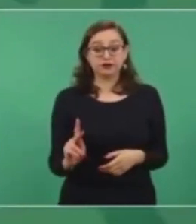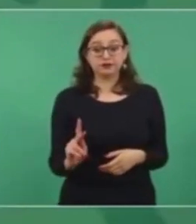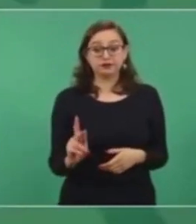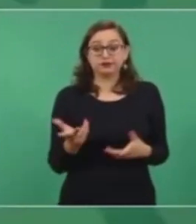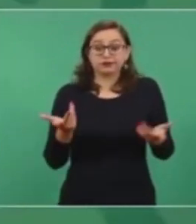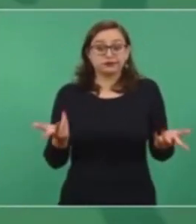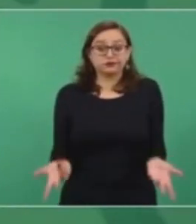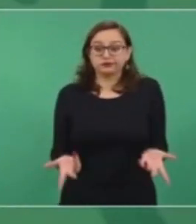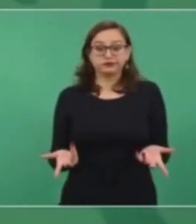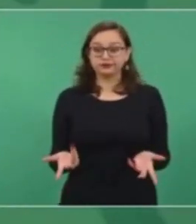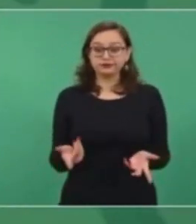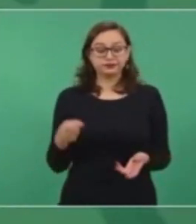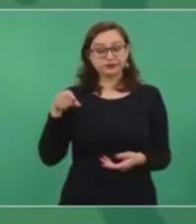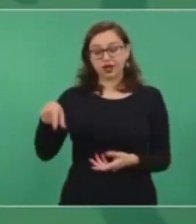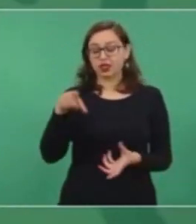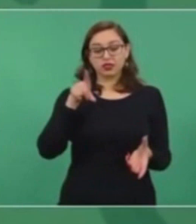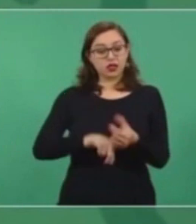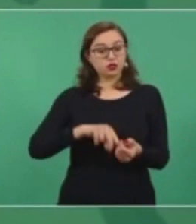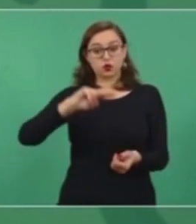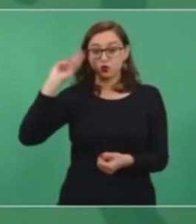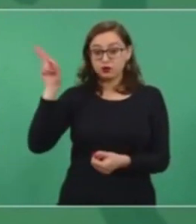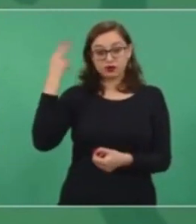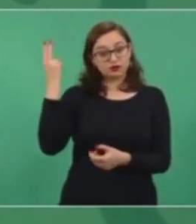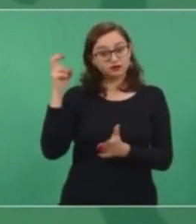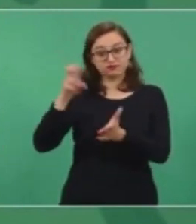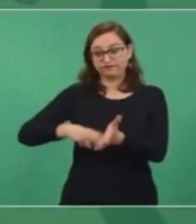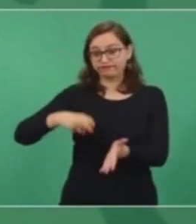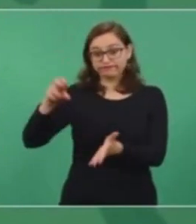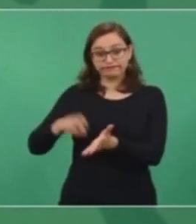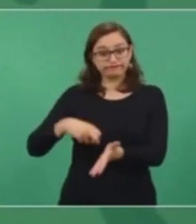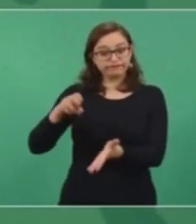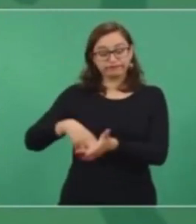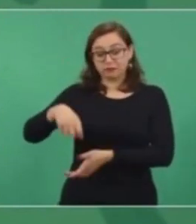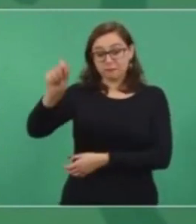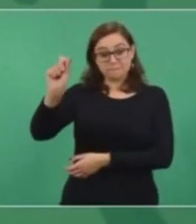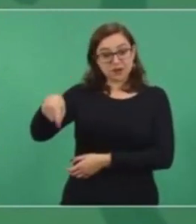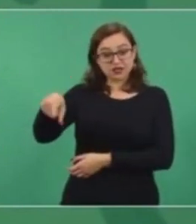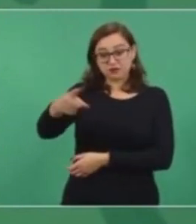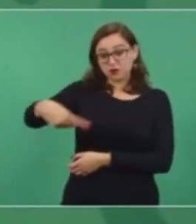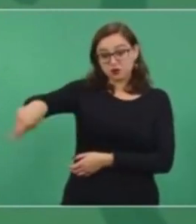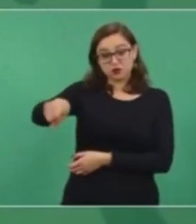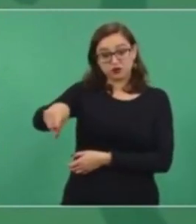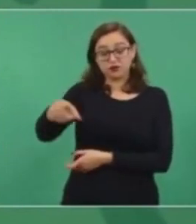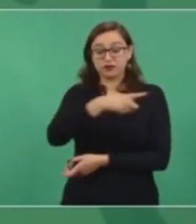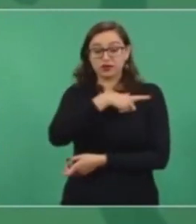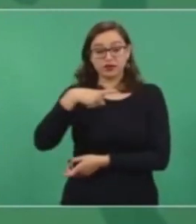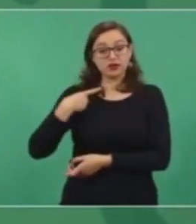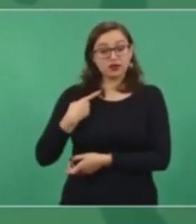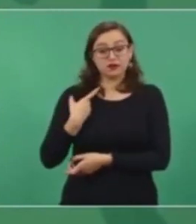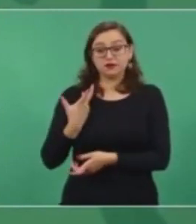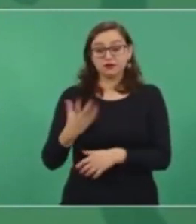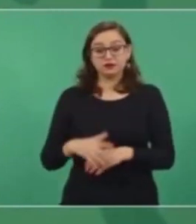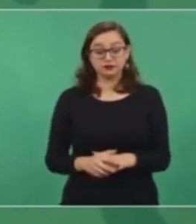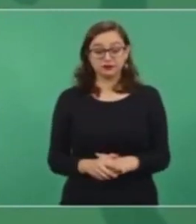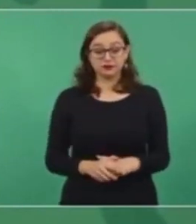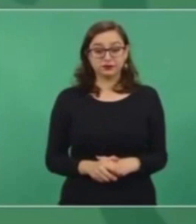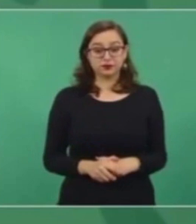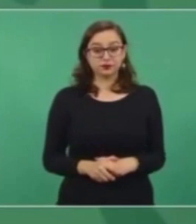universitarios. Y debe de